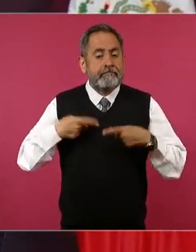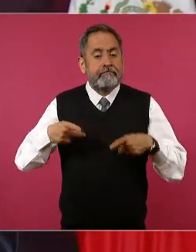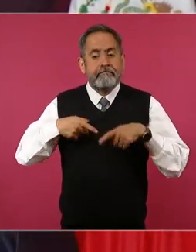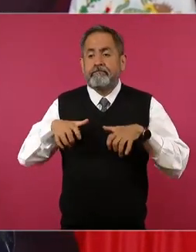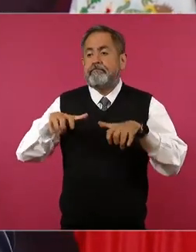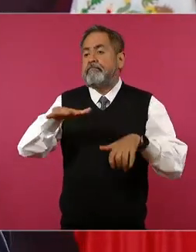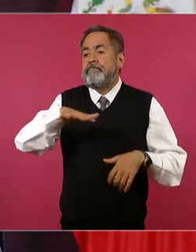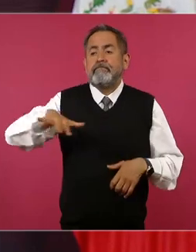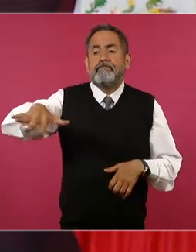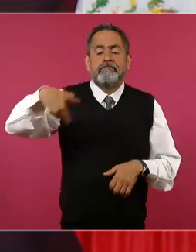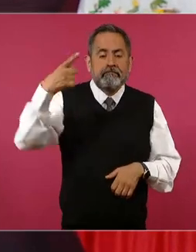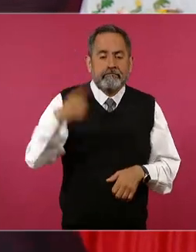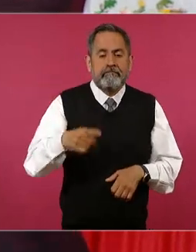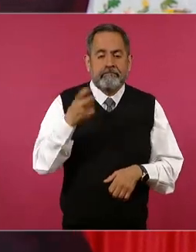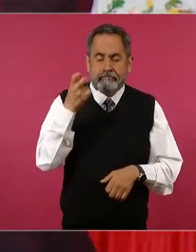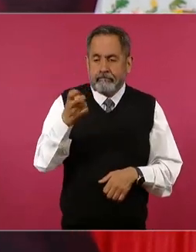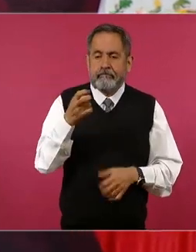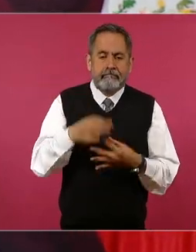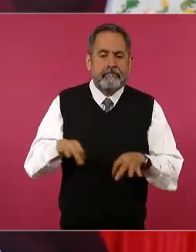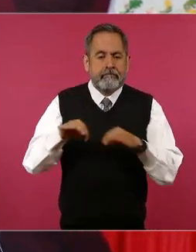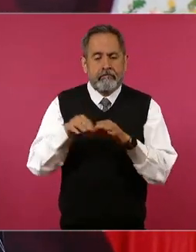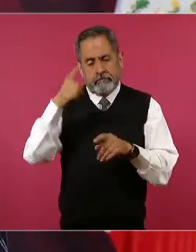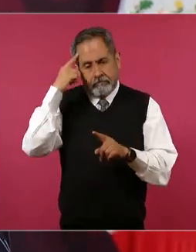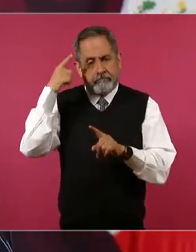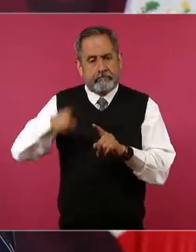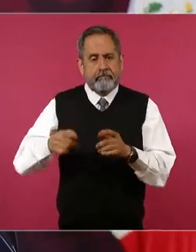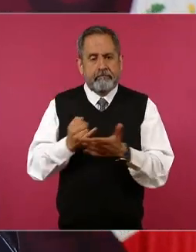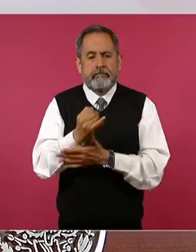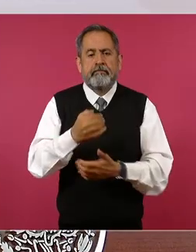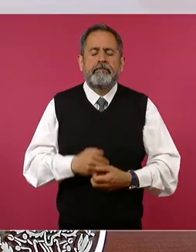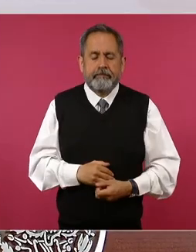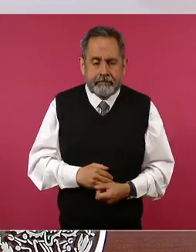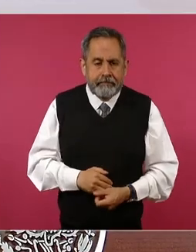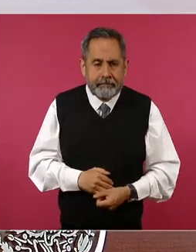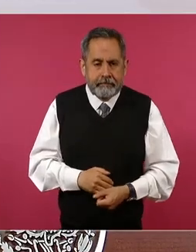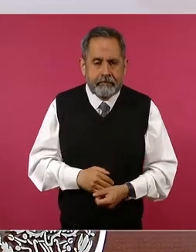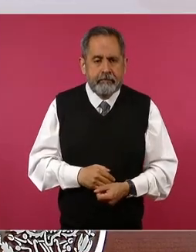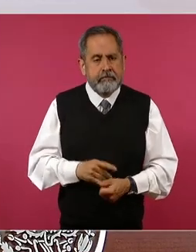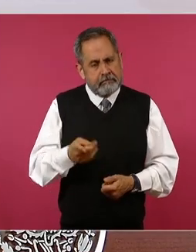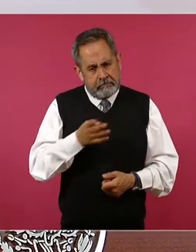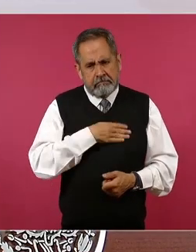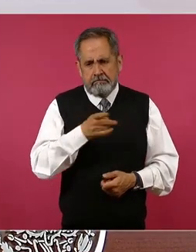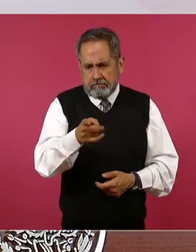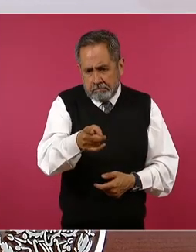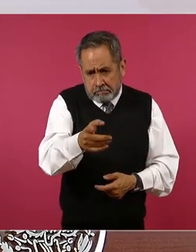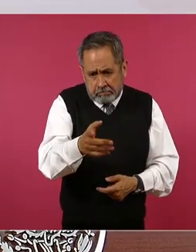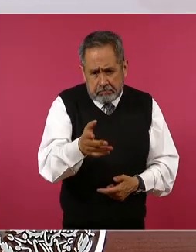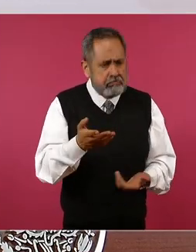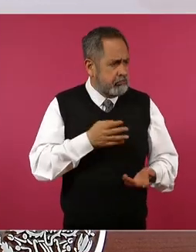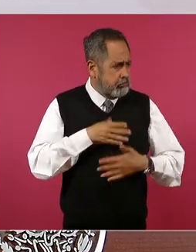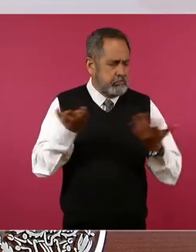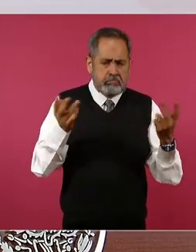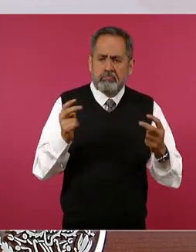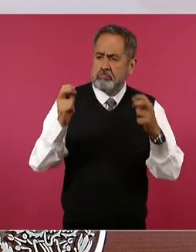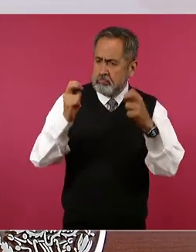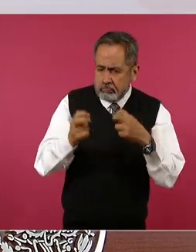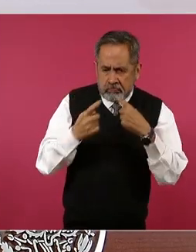el que manda en la democracia. Pero qué bueno que esto se está